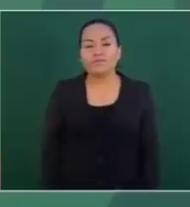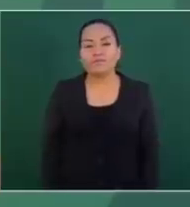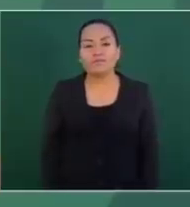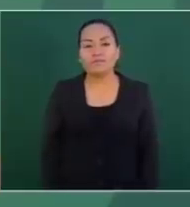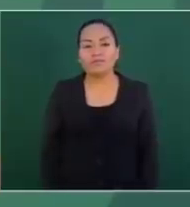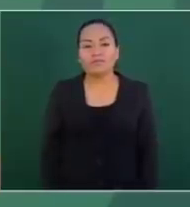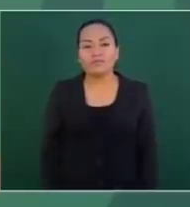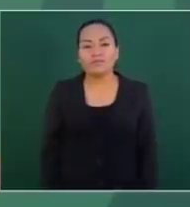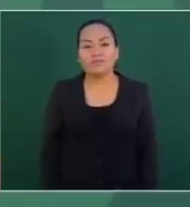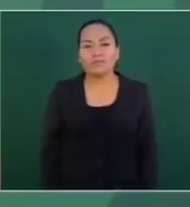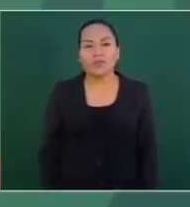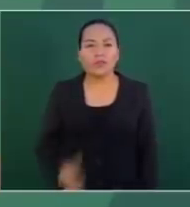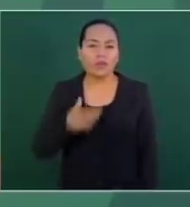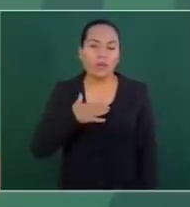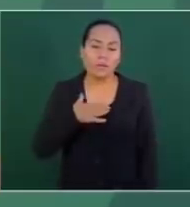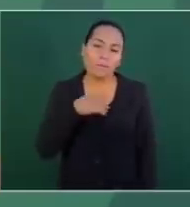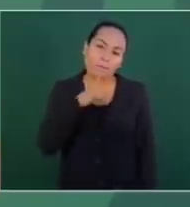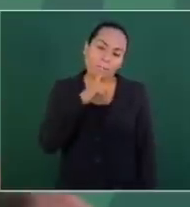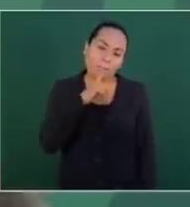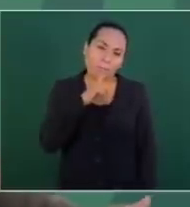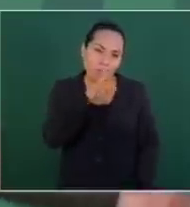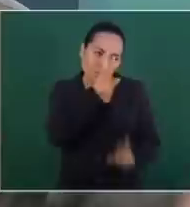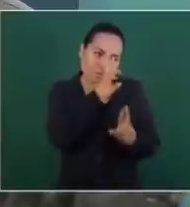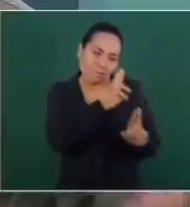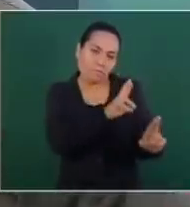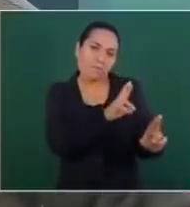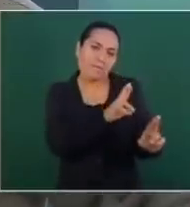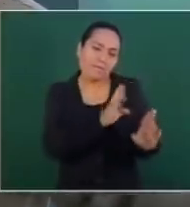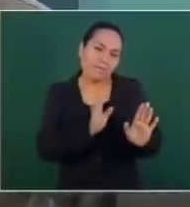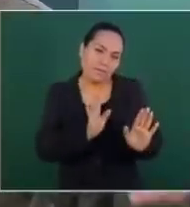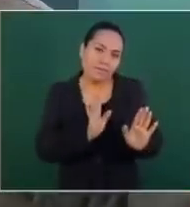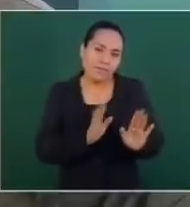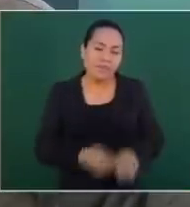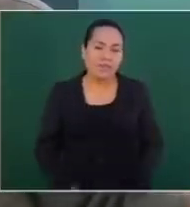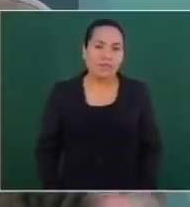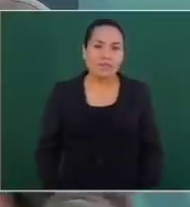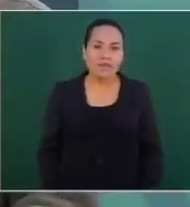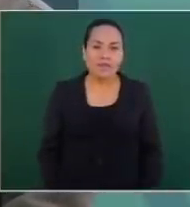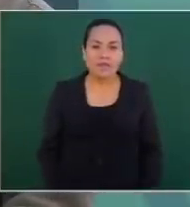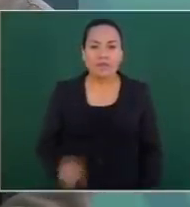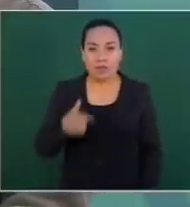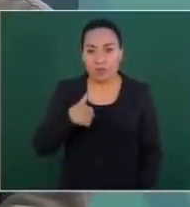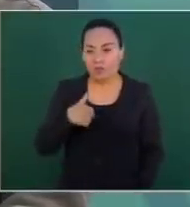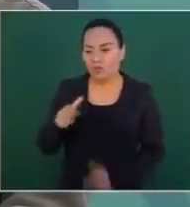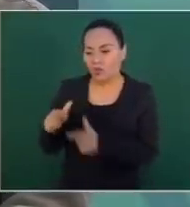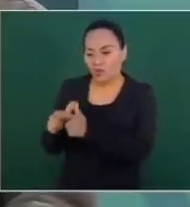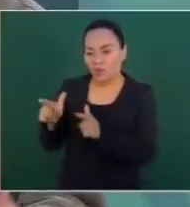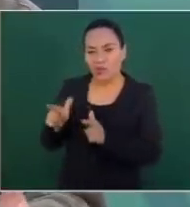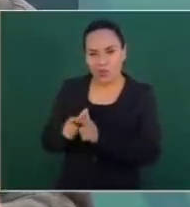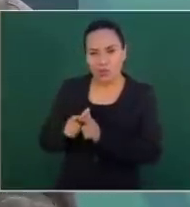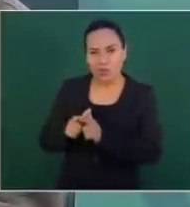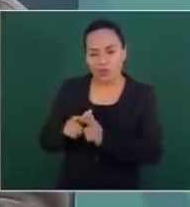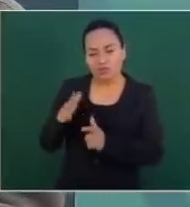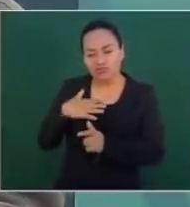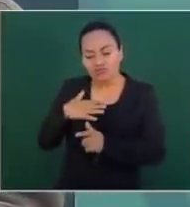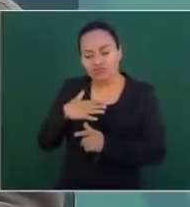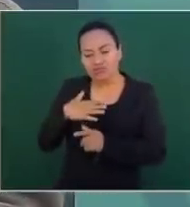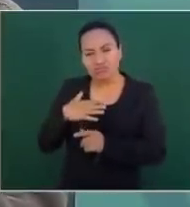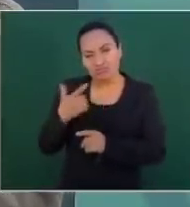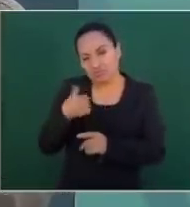yo me quedaba callado, pero en el mismo movimiento nuestro, por respeto,